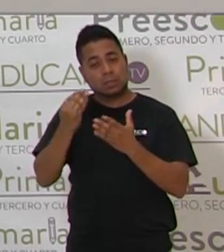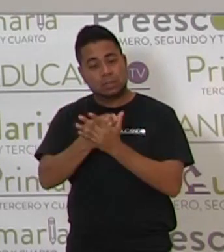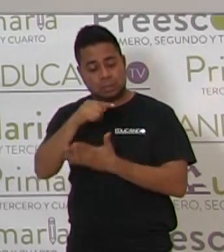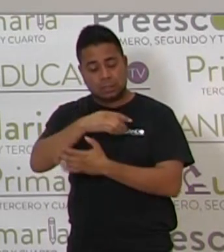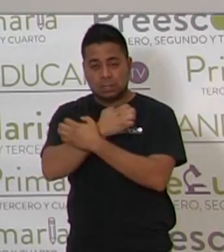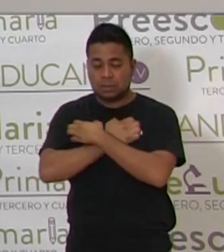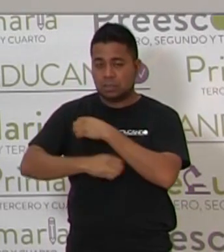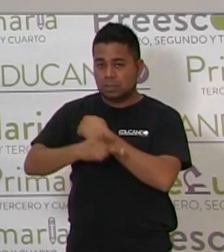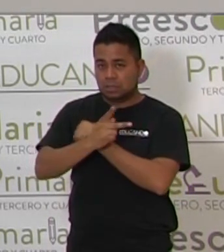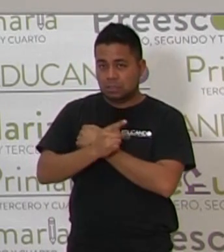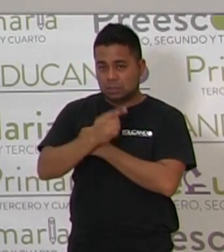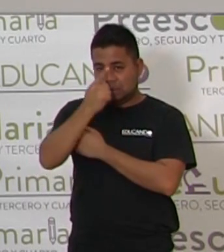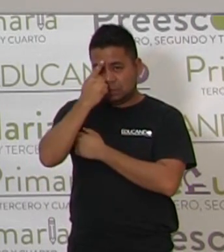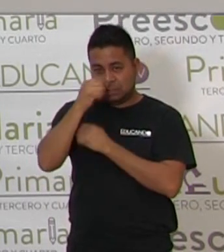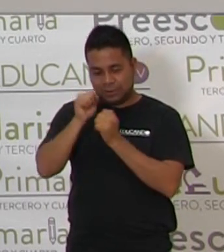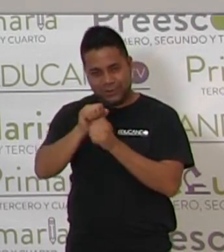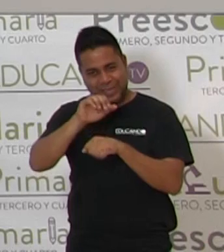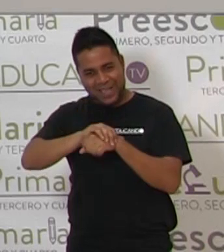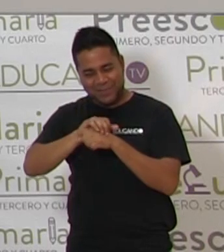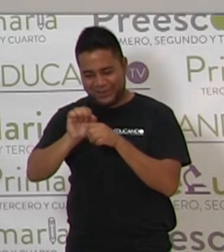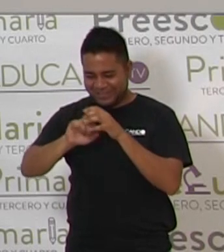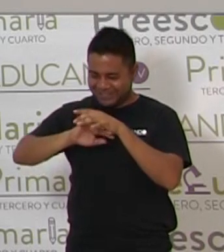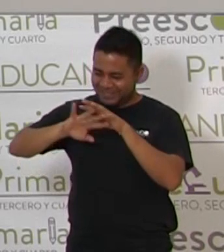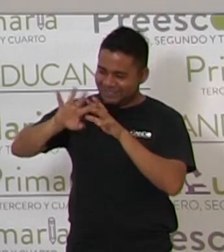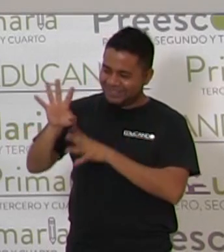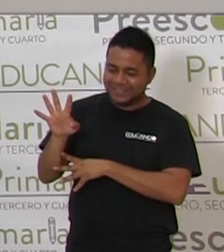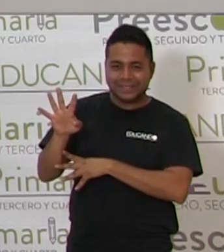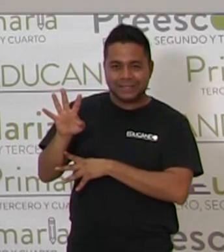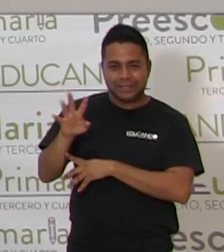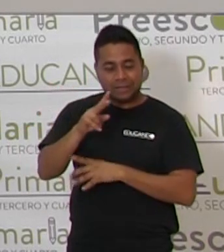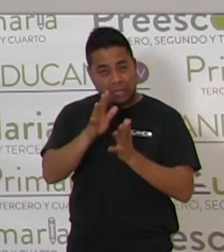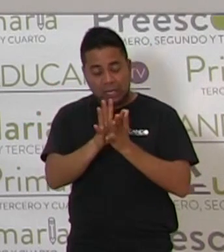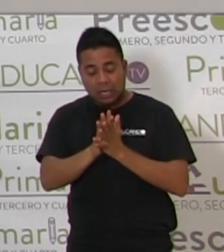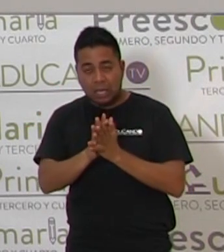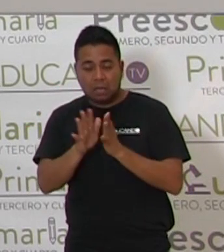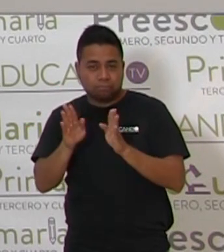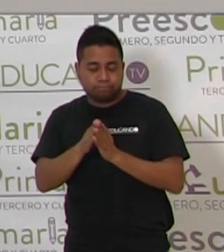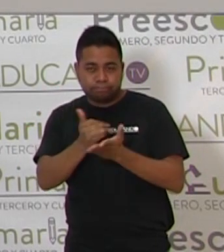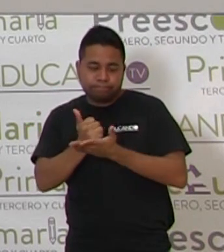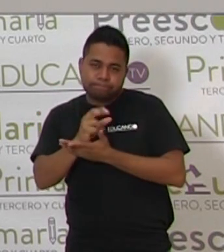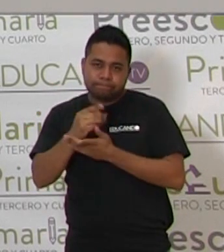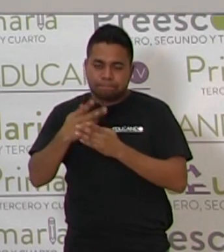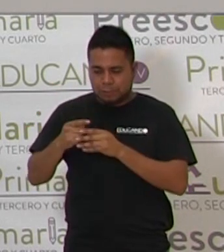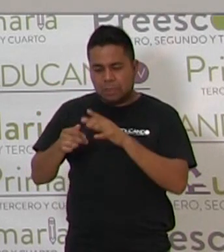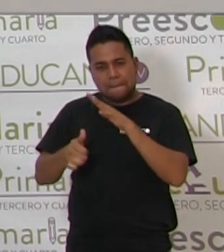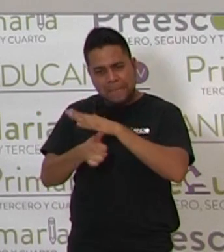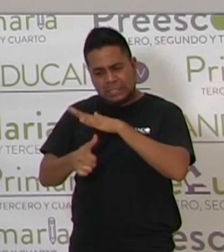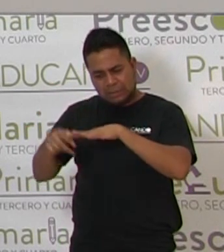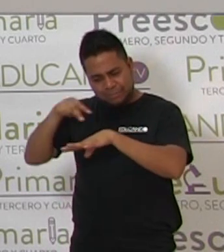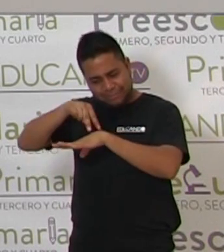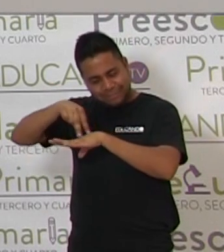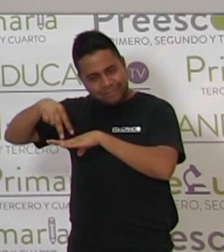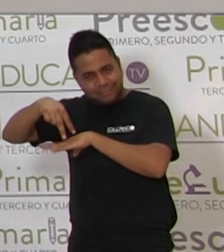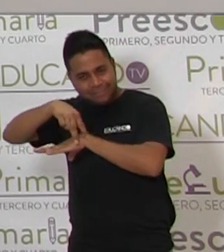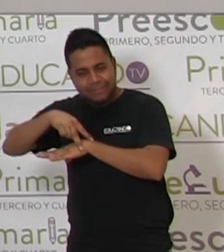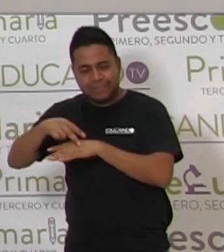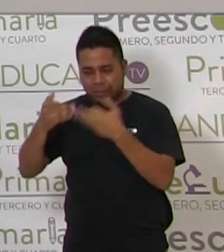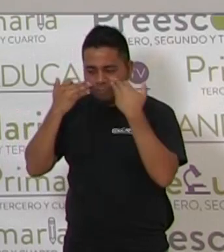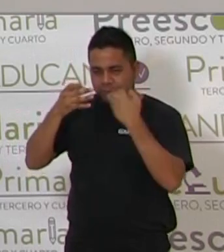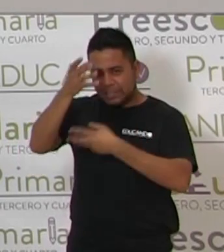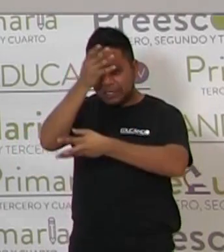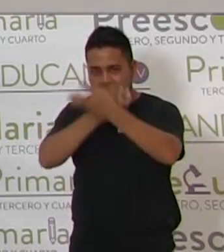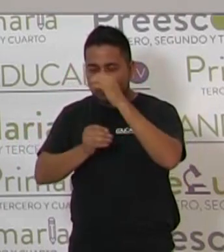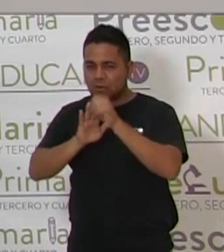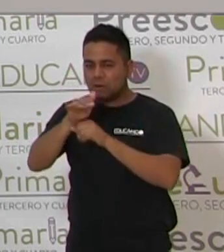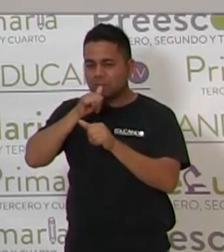con mis amigos que aunque ya no van a participar directamente estarán en nuestro escritorio yendo y aprendiendo las vocales.